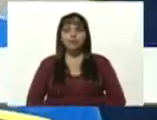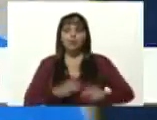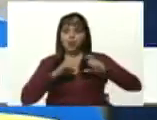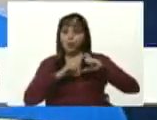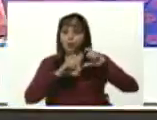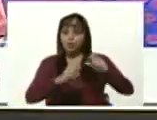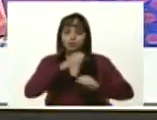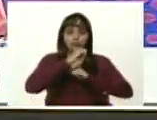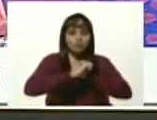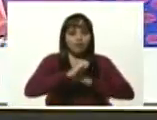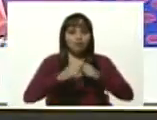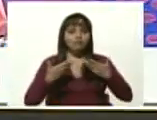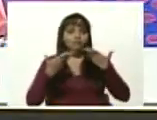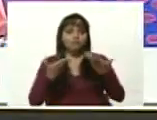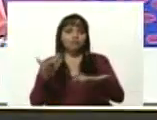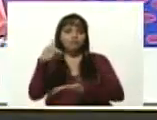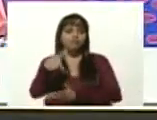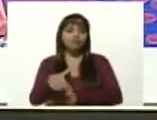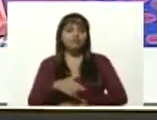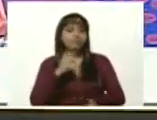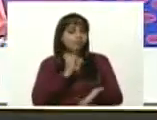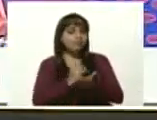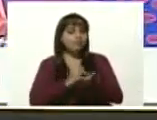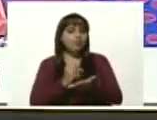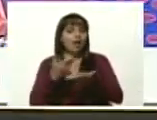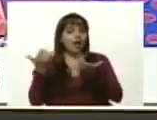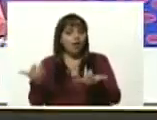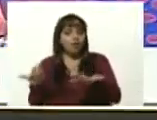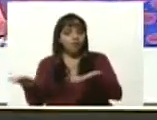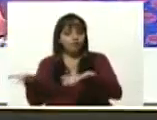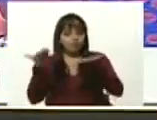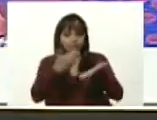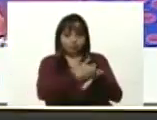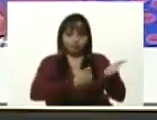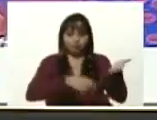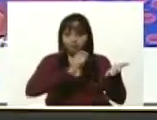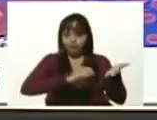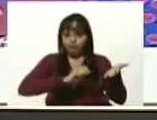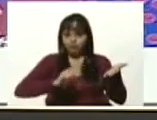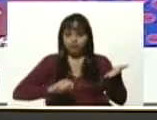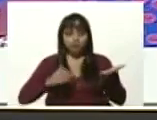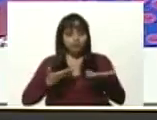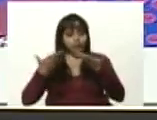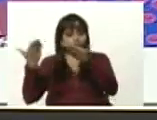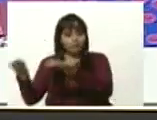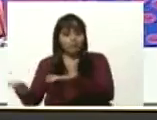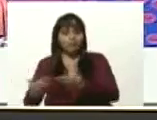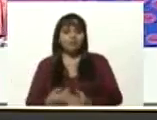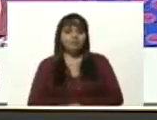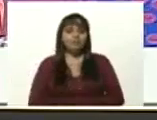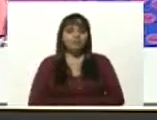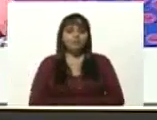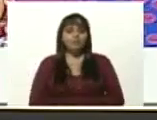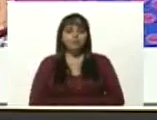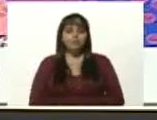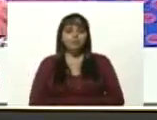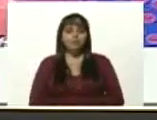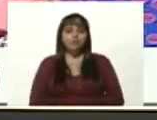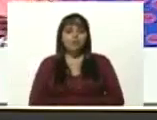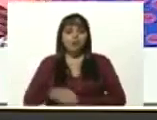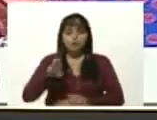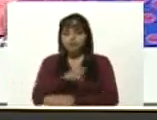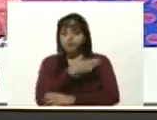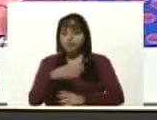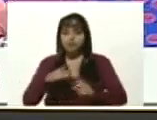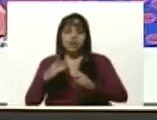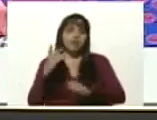entrego aquí. Conste que le estoy entregando el documento a Juan Francisco Escalona. Bueno, con música, con música